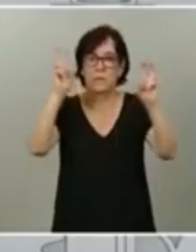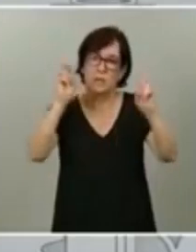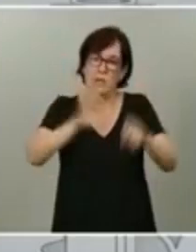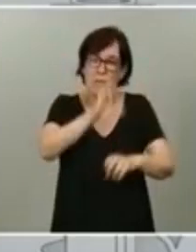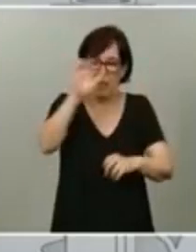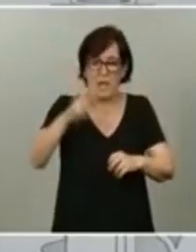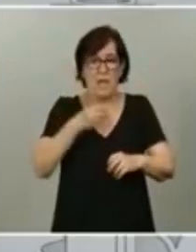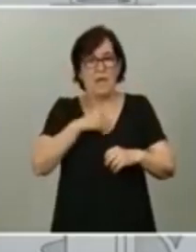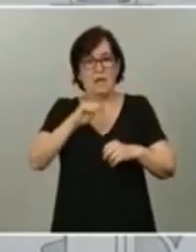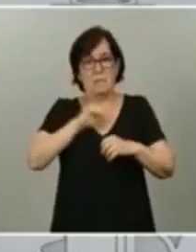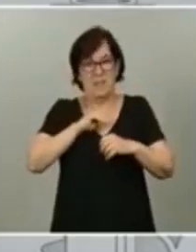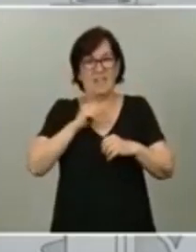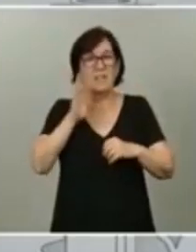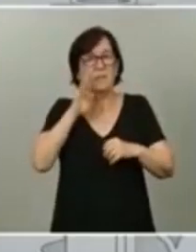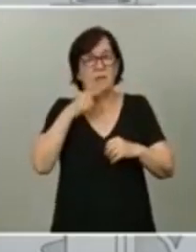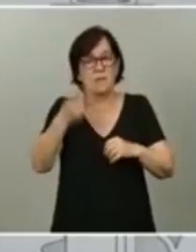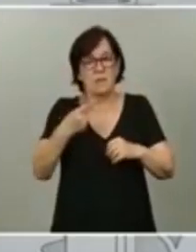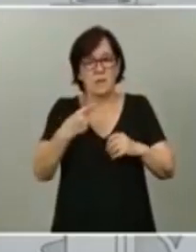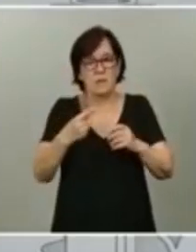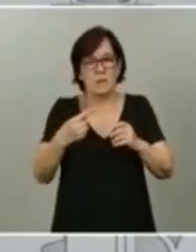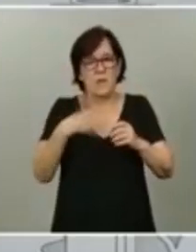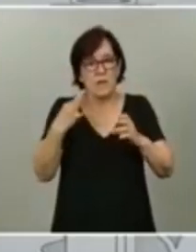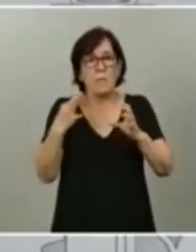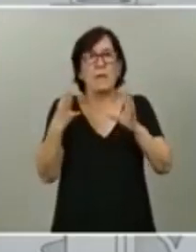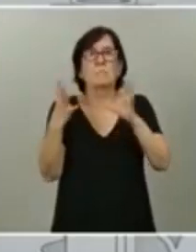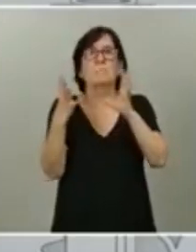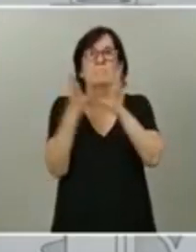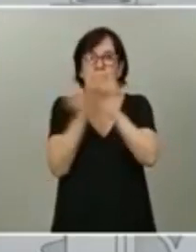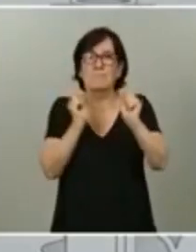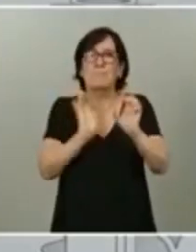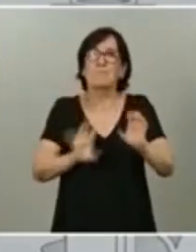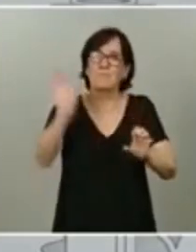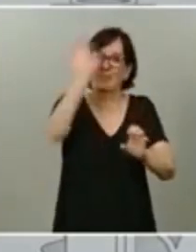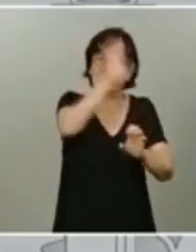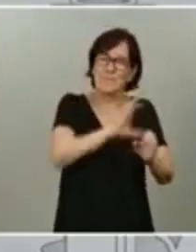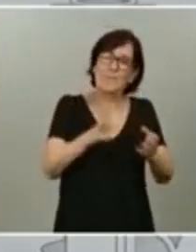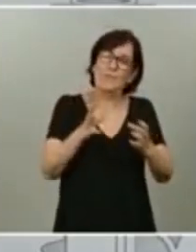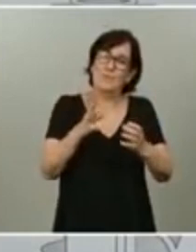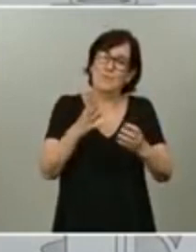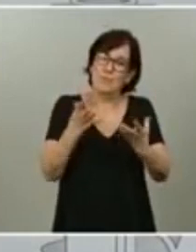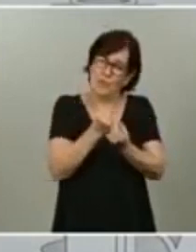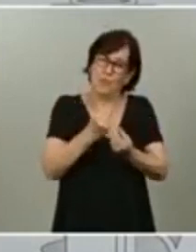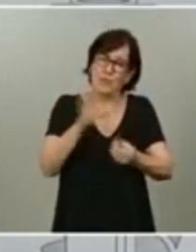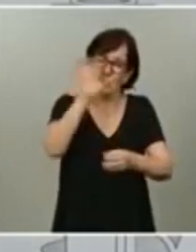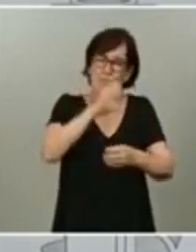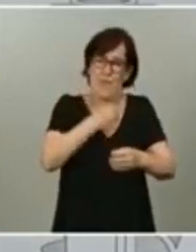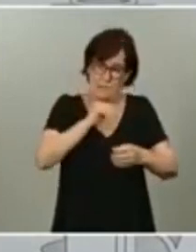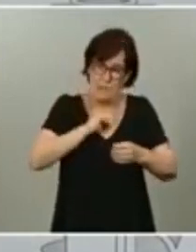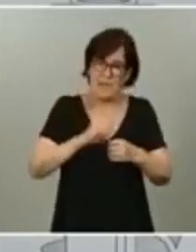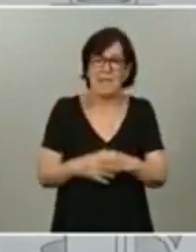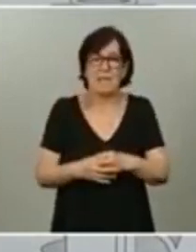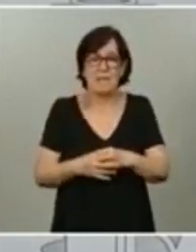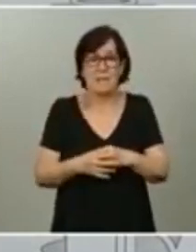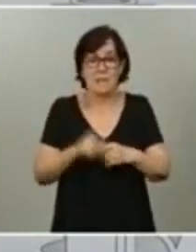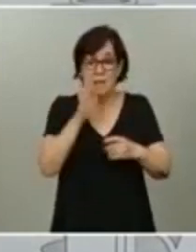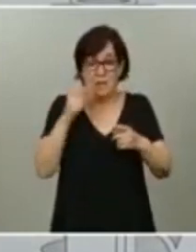como he dicho antes, debe entenderse con España. Una de esas consecuencias